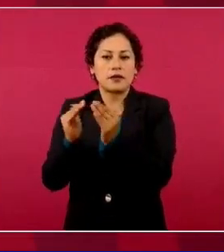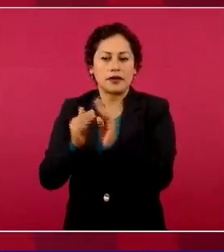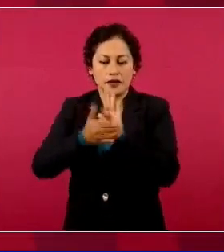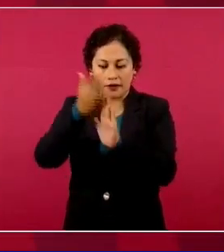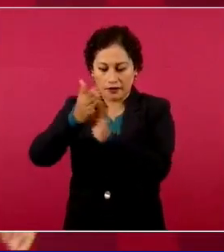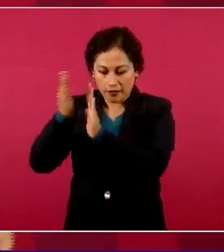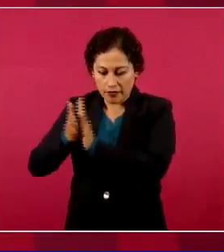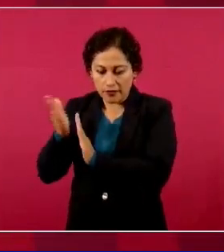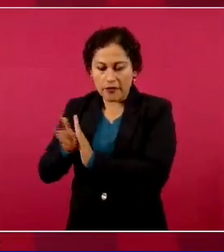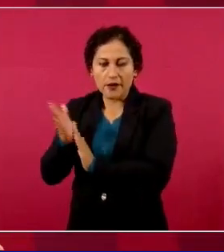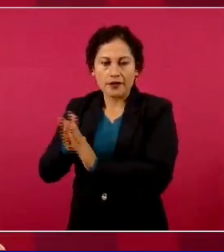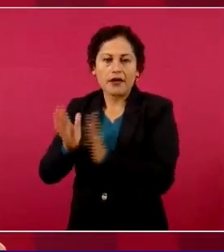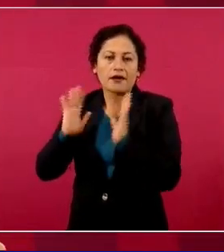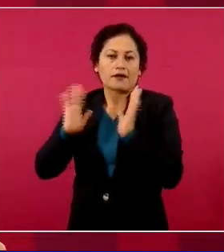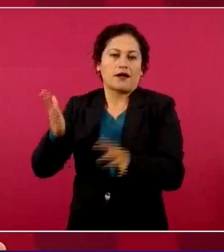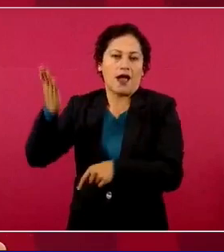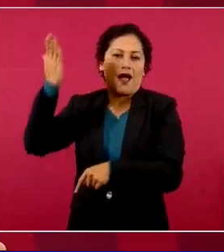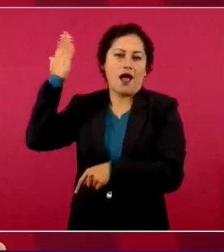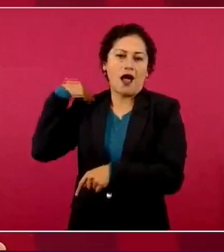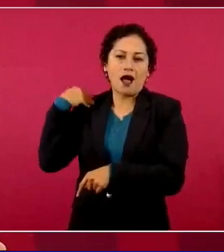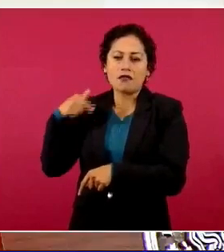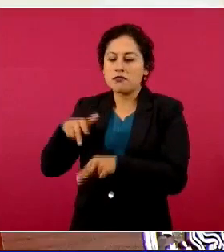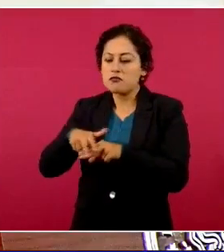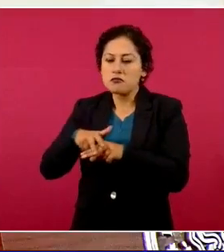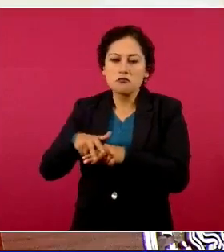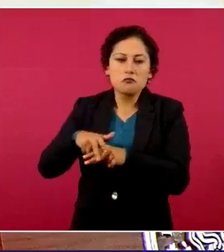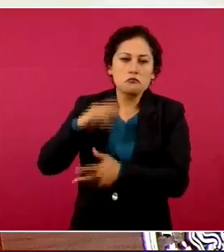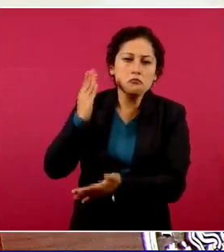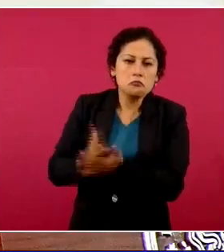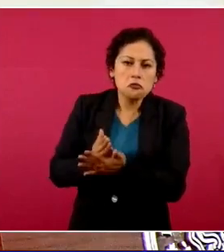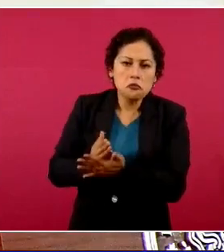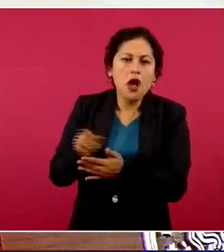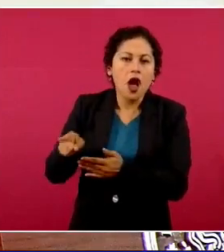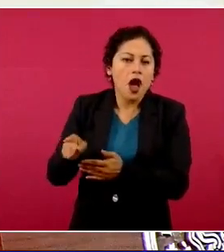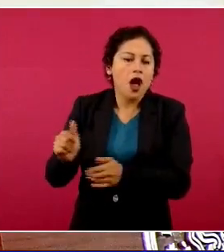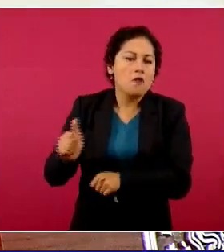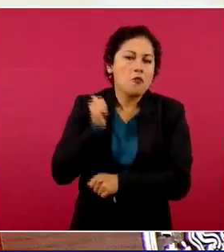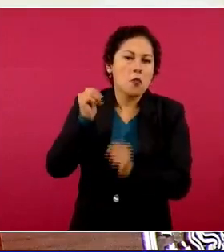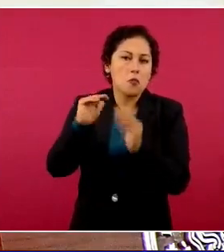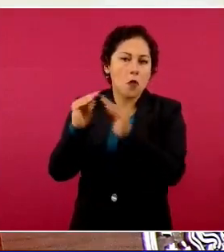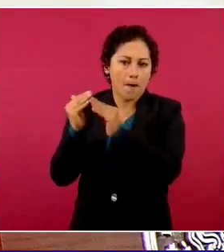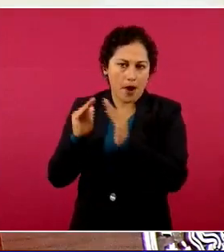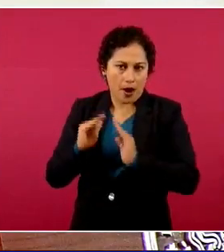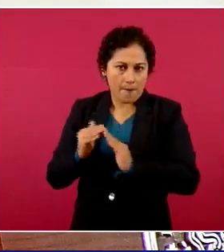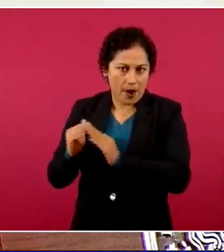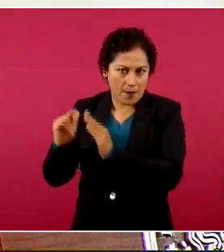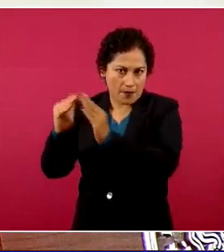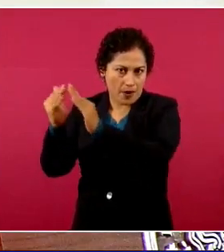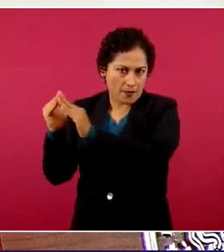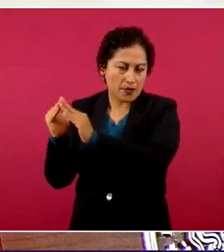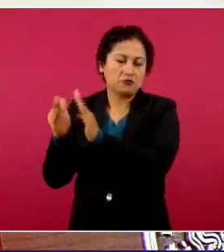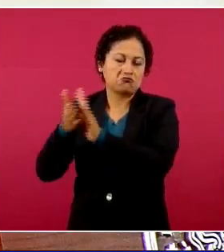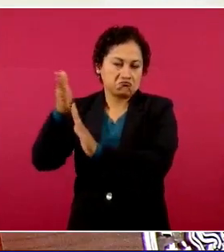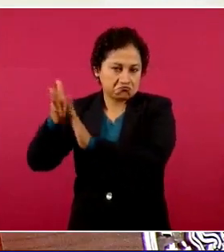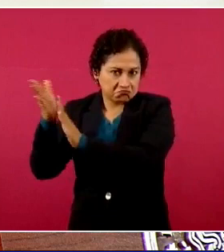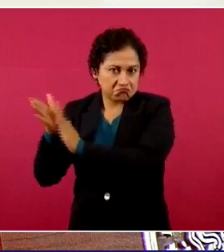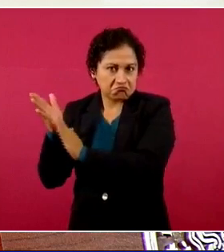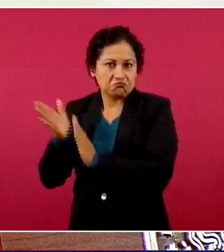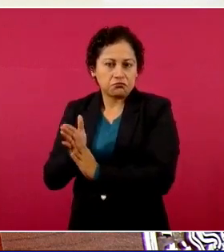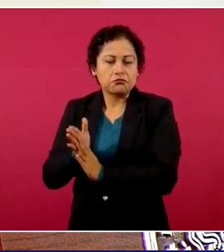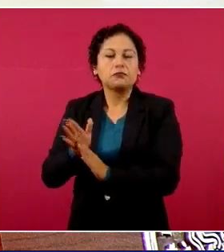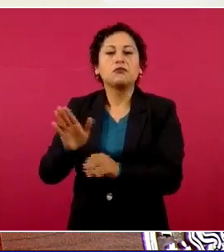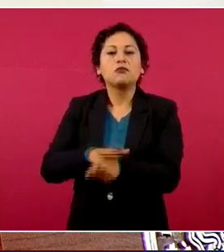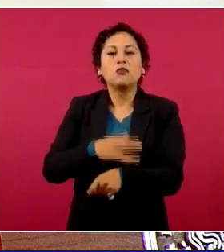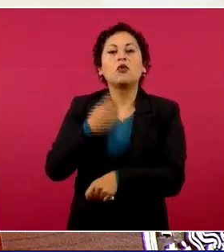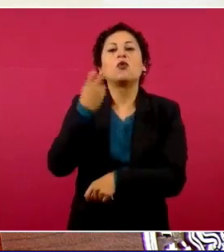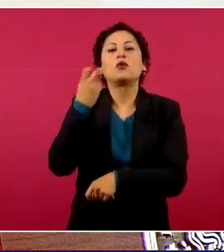especie de invasión de las vías. Entonces, en varios lugares,